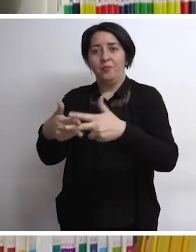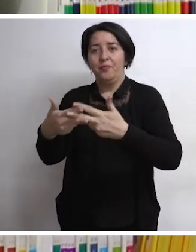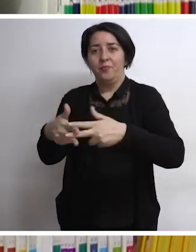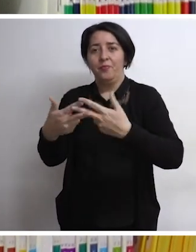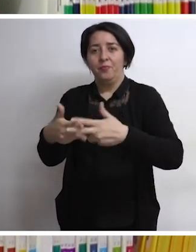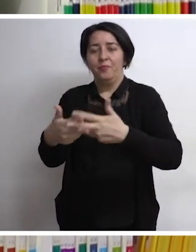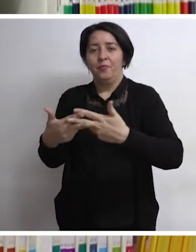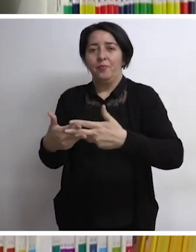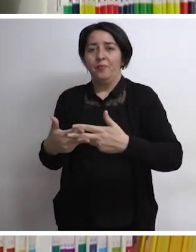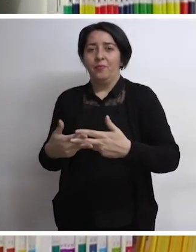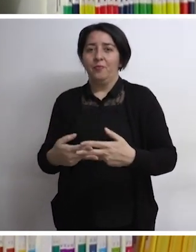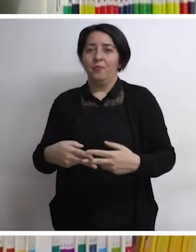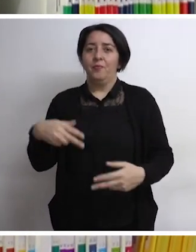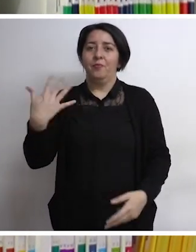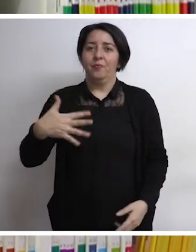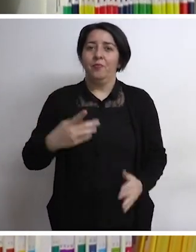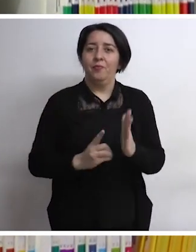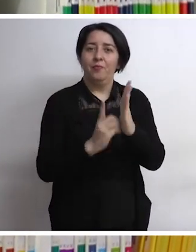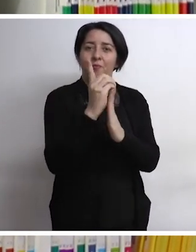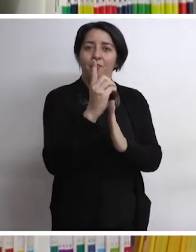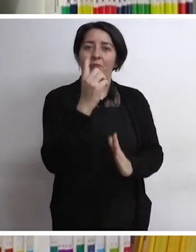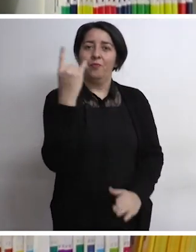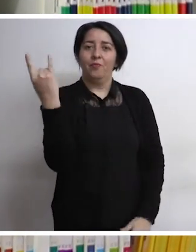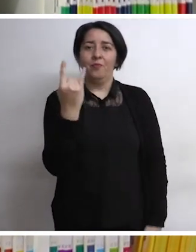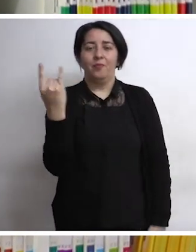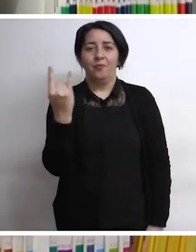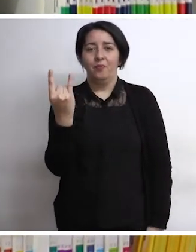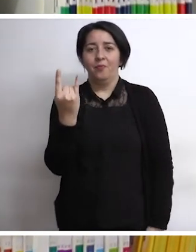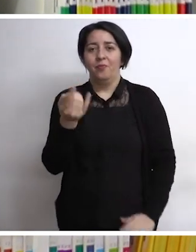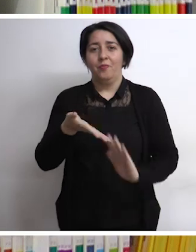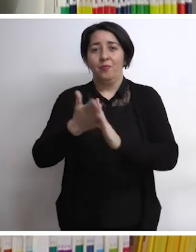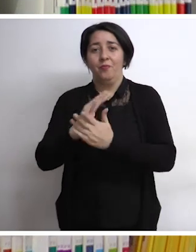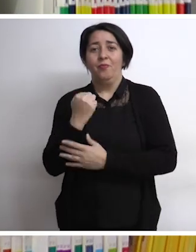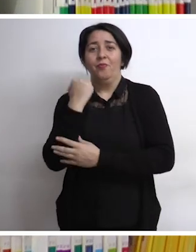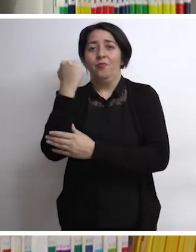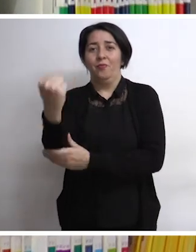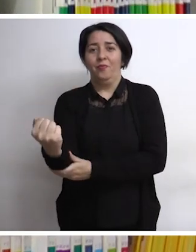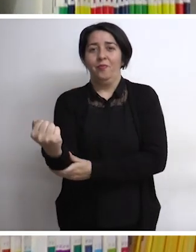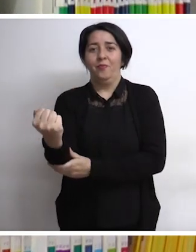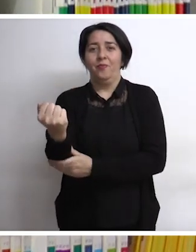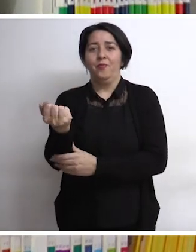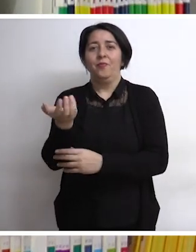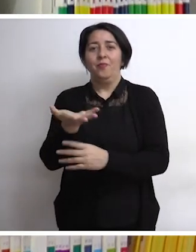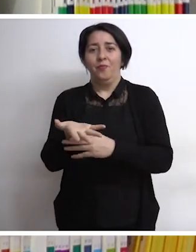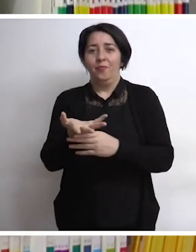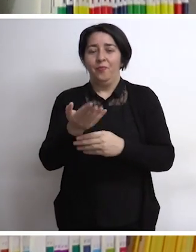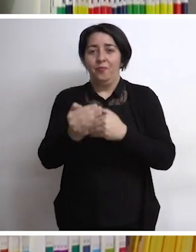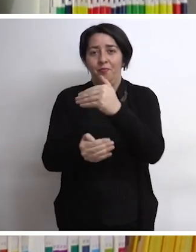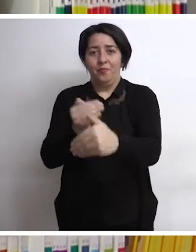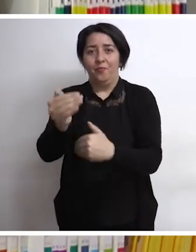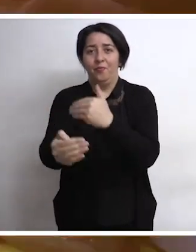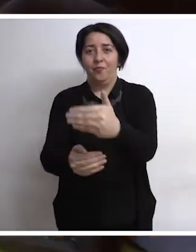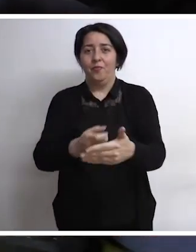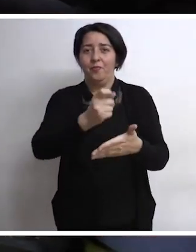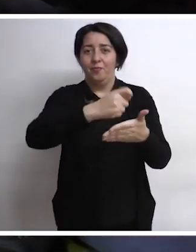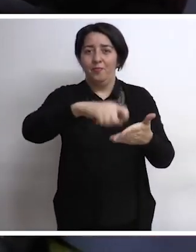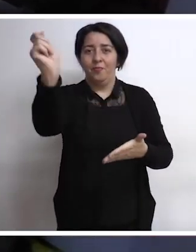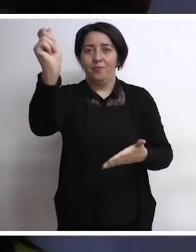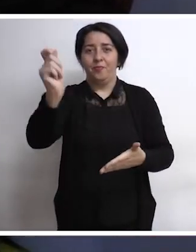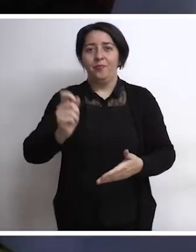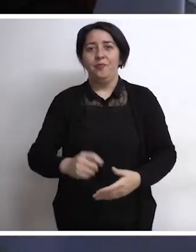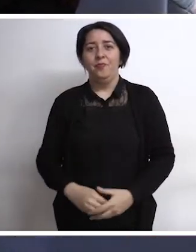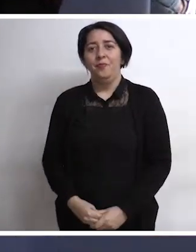importantes para el desarrollo de la universidad y todos los beneficios que involucra el proceso de acreditación.